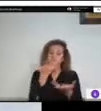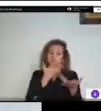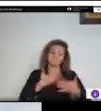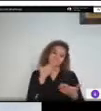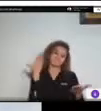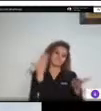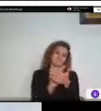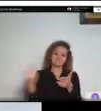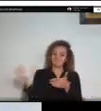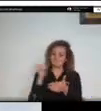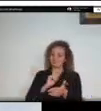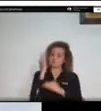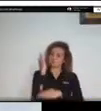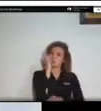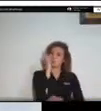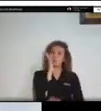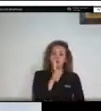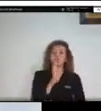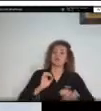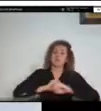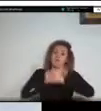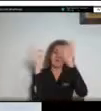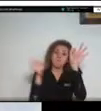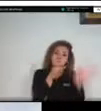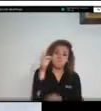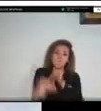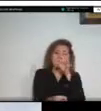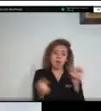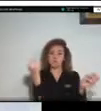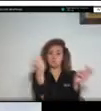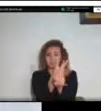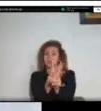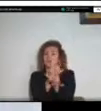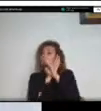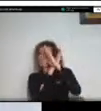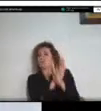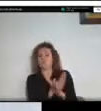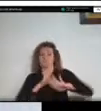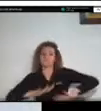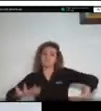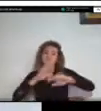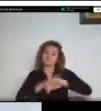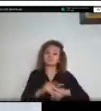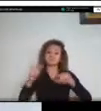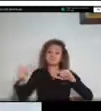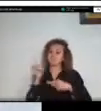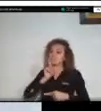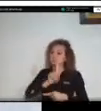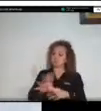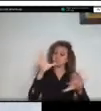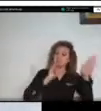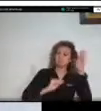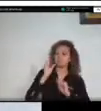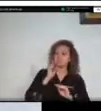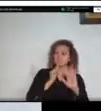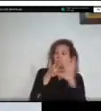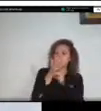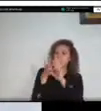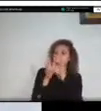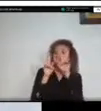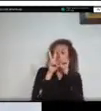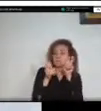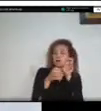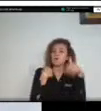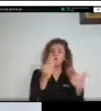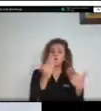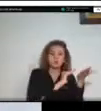de riesgo en los territorios como bien lo presenta Lina vengo a contarles un poco de nuestras experiencias en temas de preparación y respuesta a